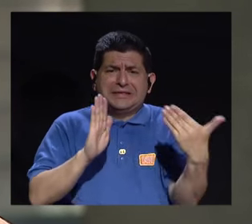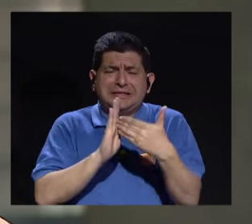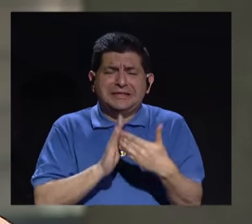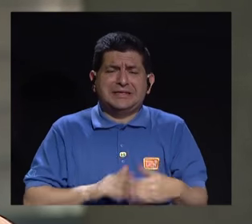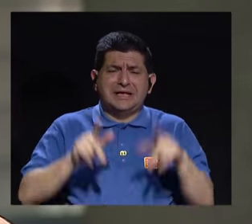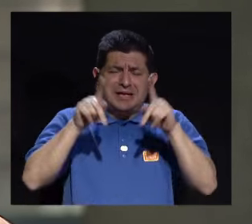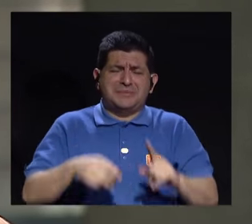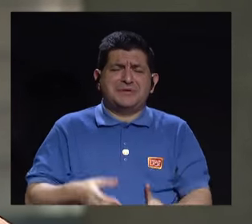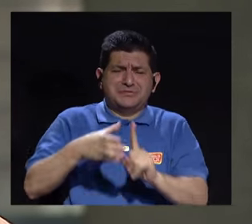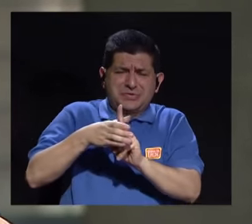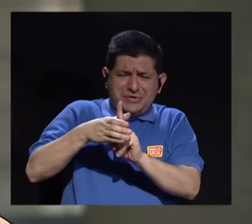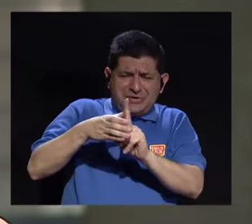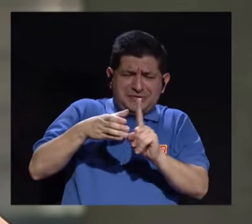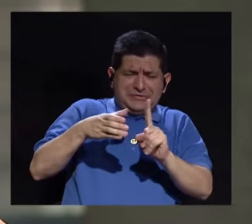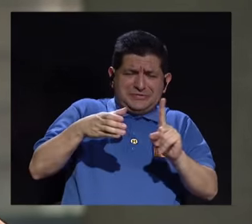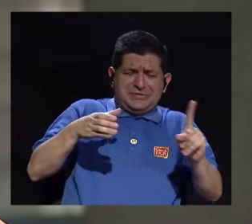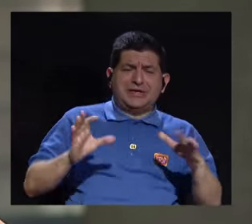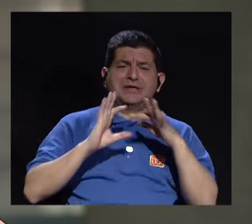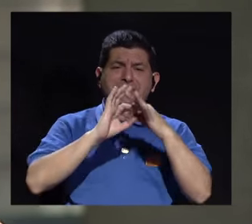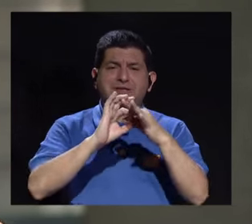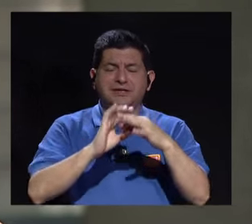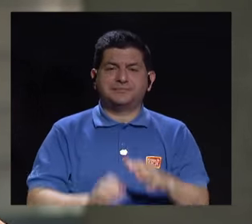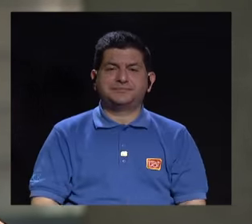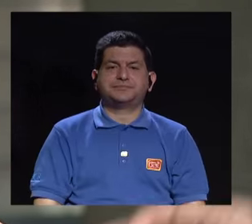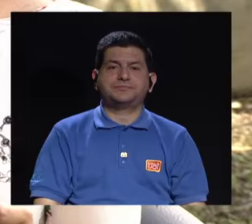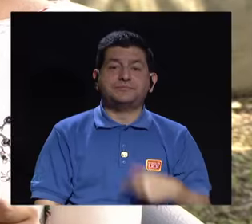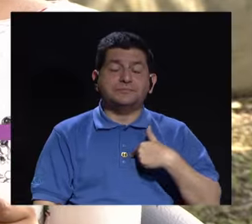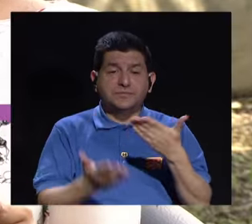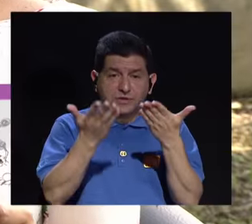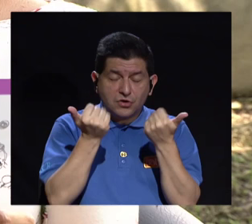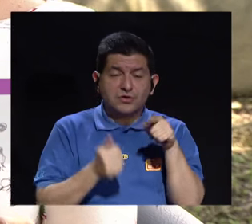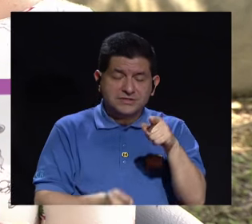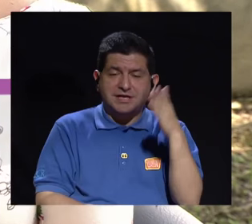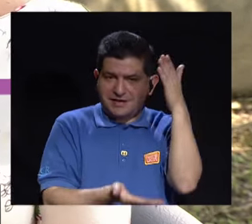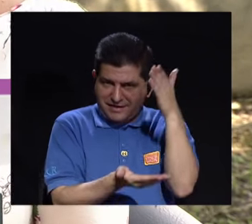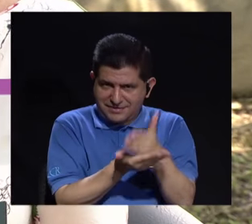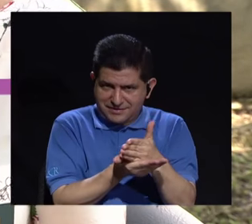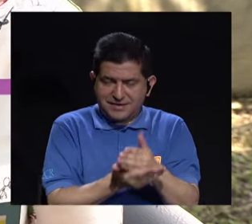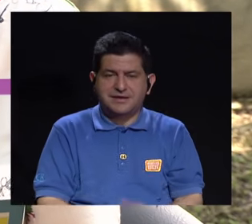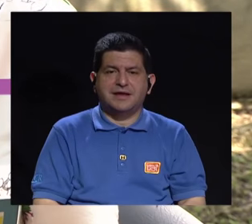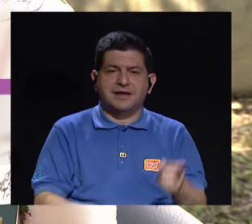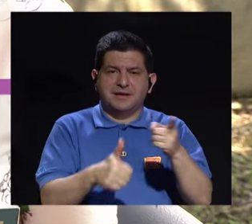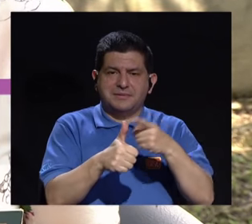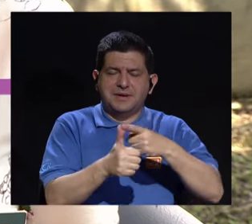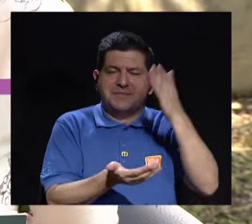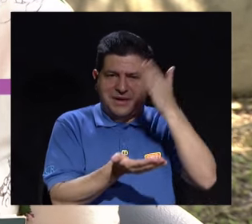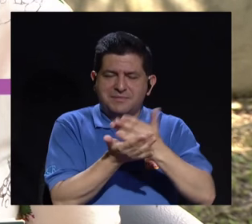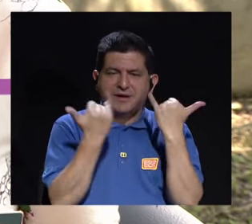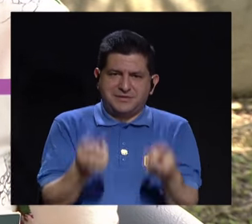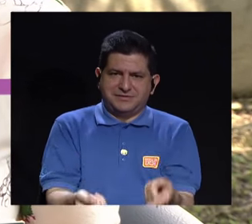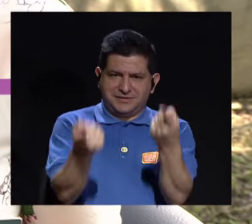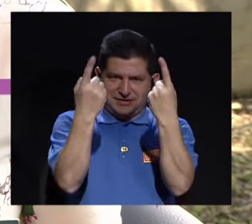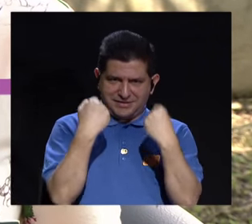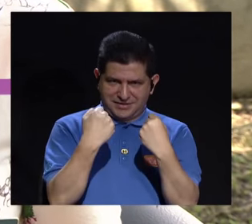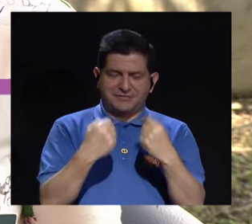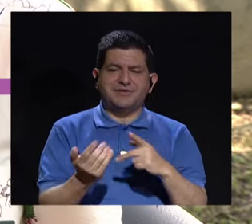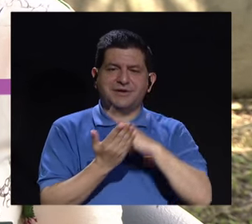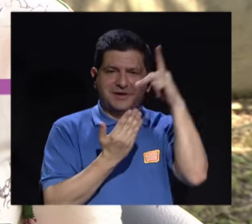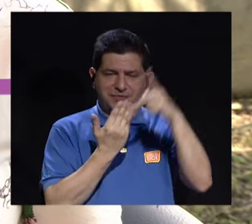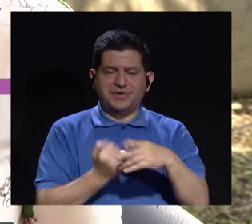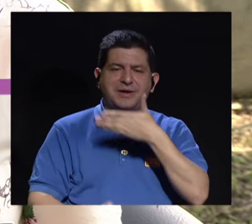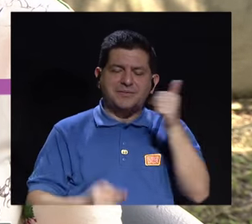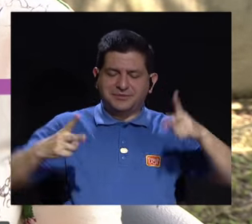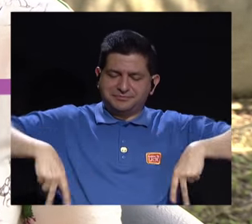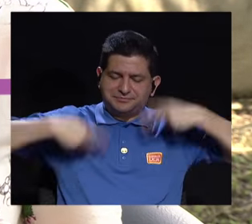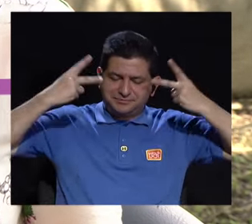porque se va aislando en las relaciones. Bueno, quisiera que lo dejáramos aquí. Vamos a una primera pausa y ya regresamos con su